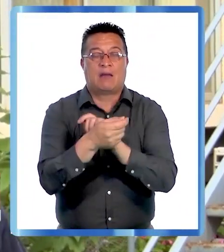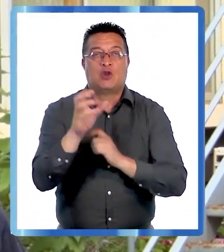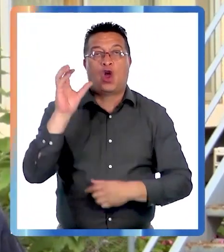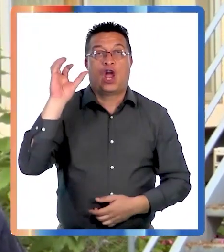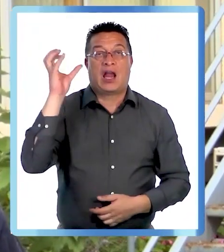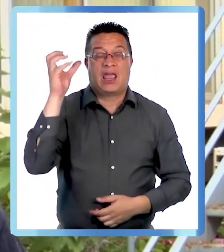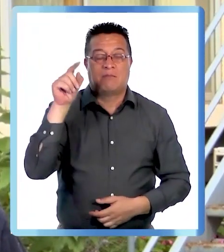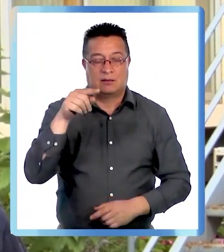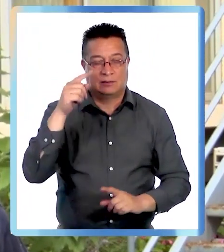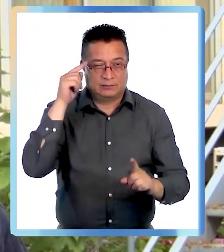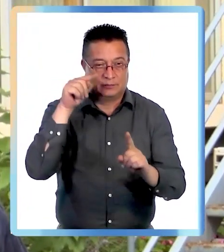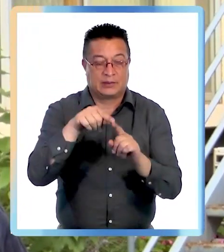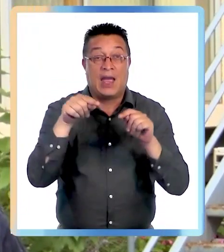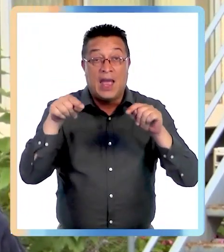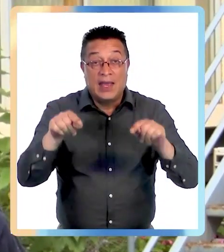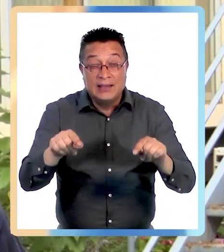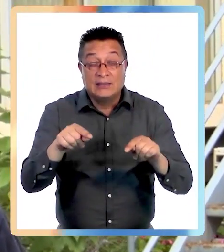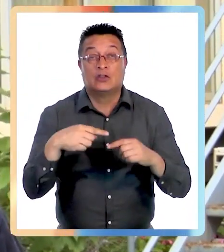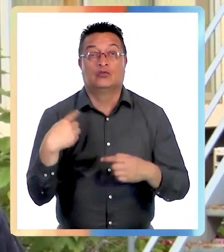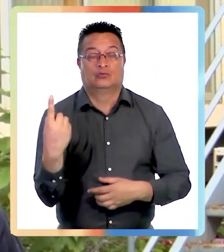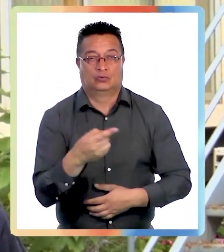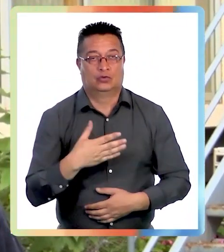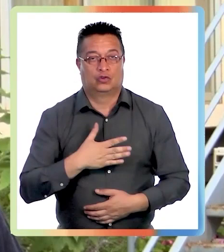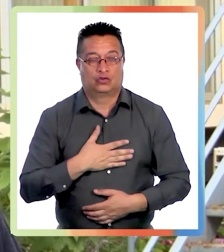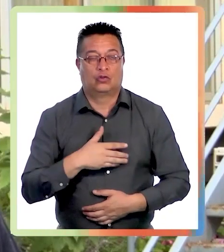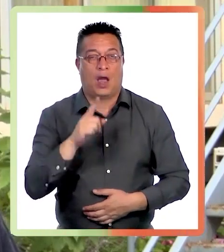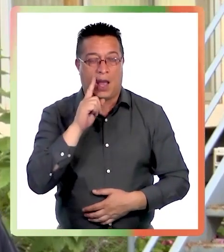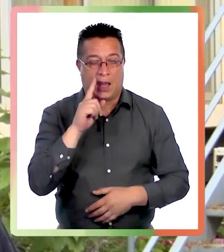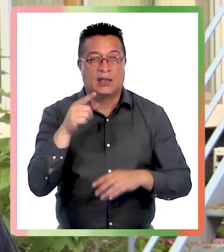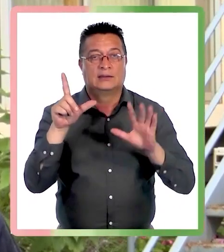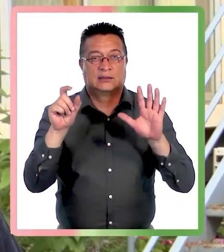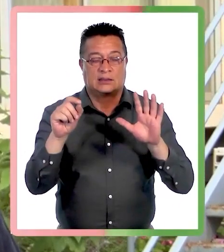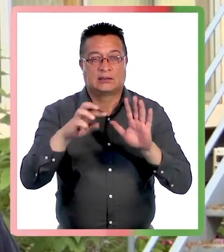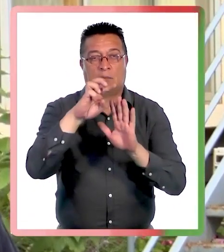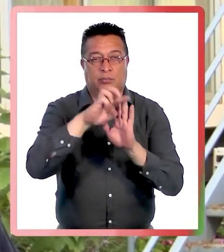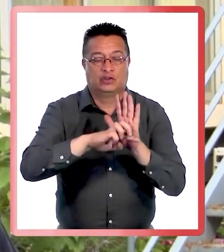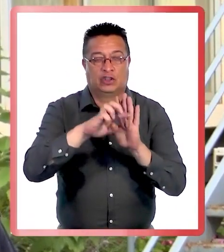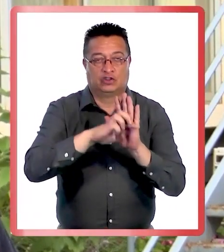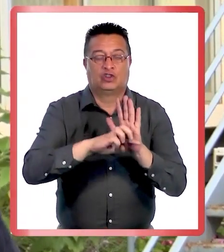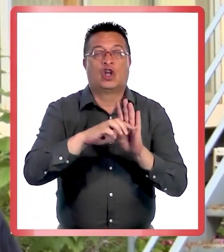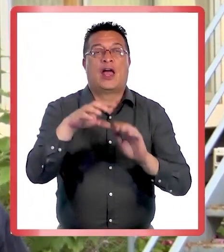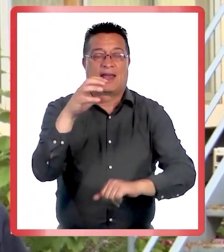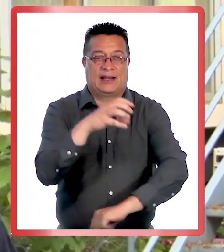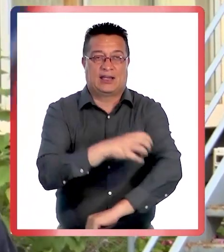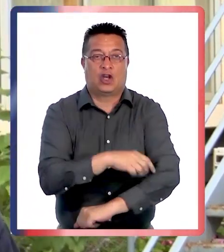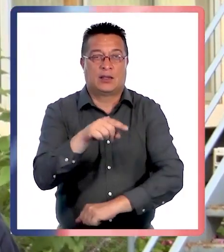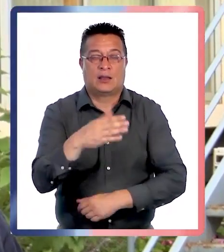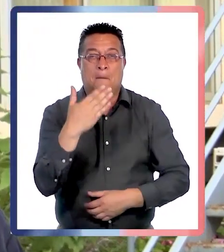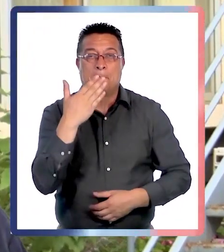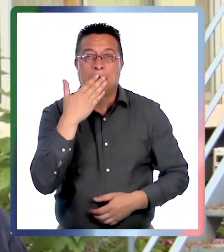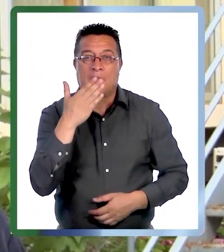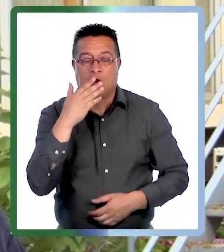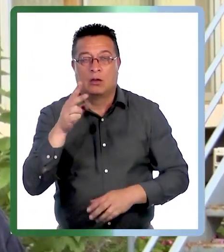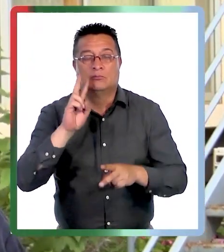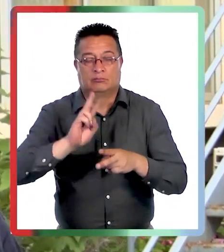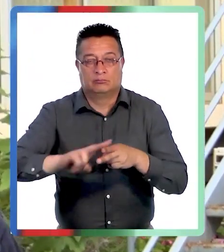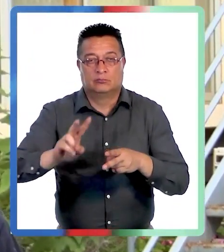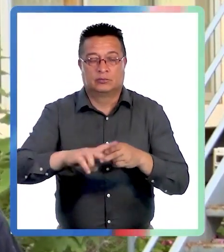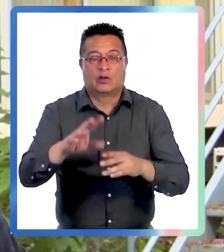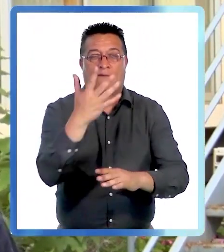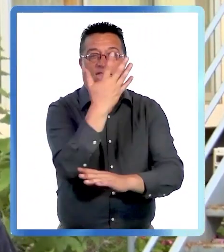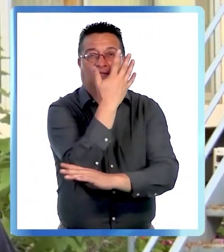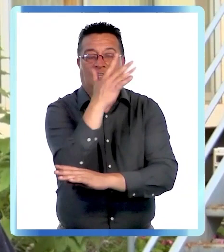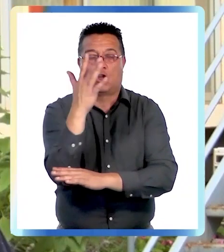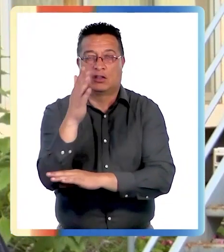que somos punto focal. En este caso, nosotros tenemos 70 proyectos en la región. Esto principalmente va a ser mejoramiento, restauración de bosques,